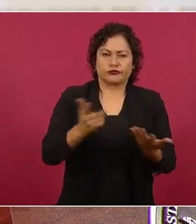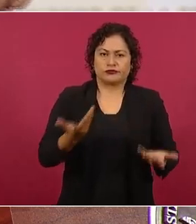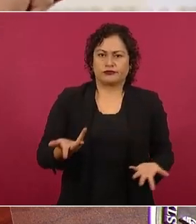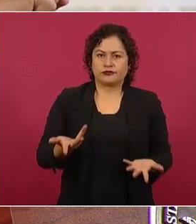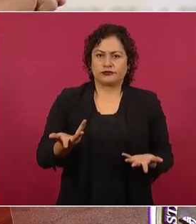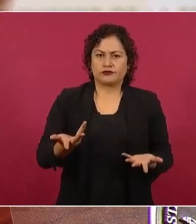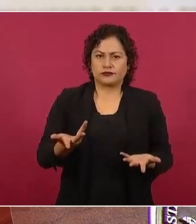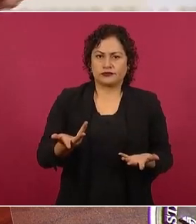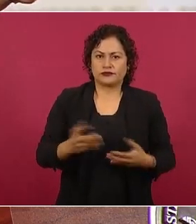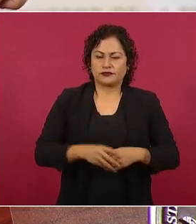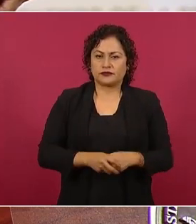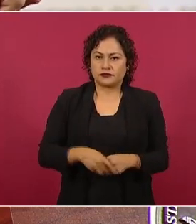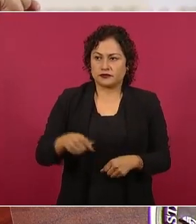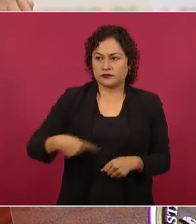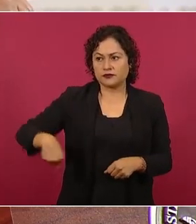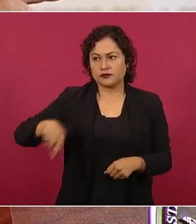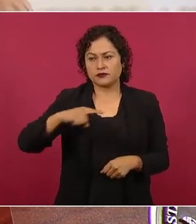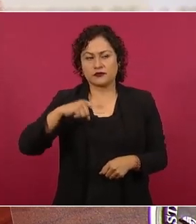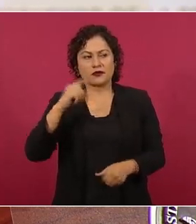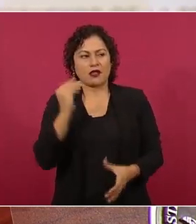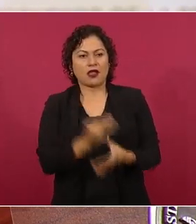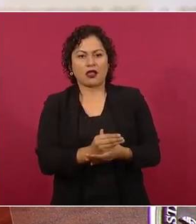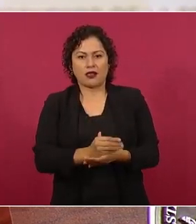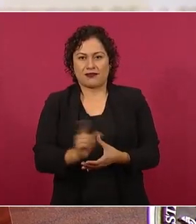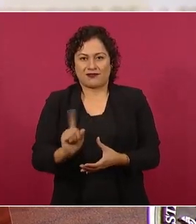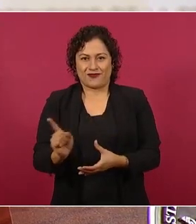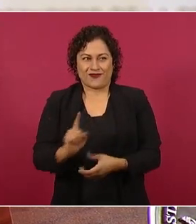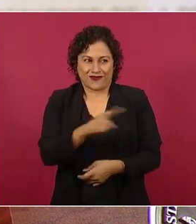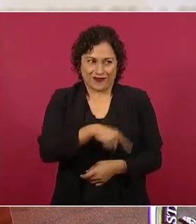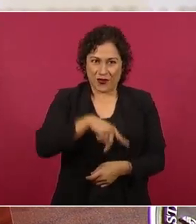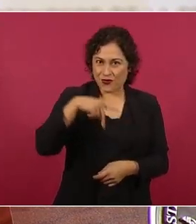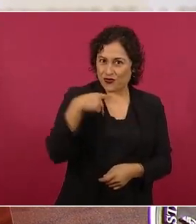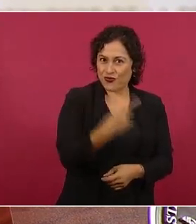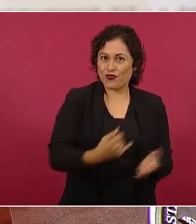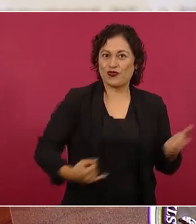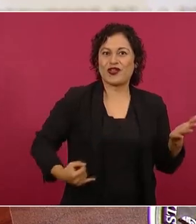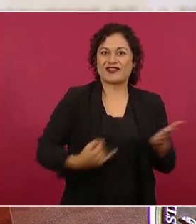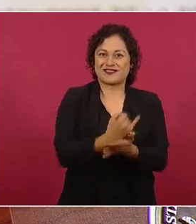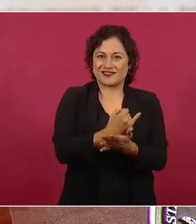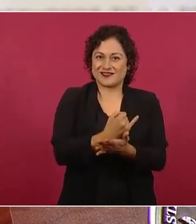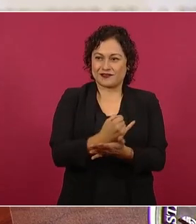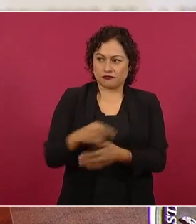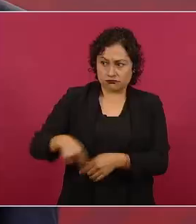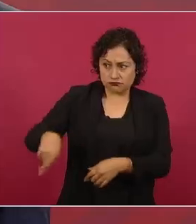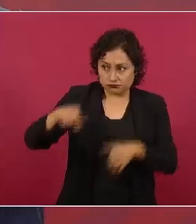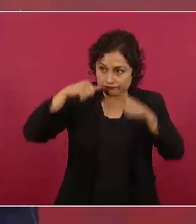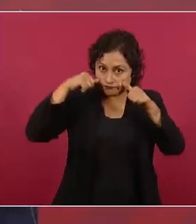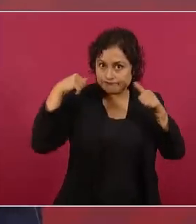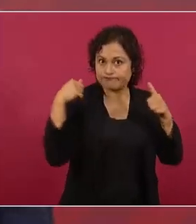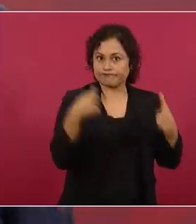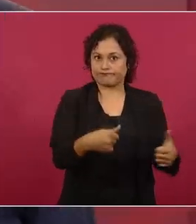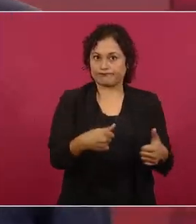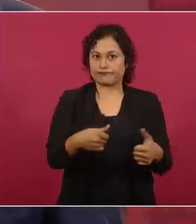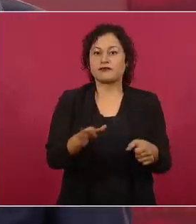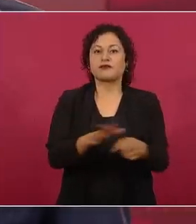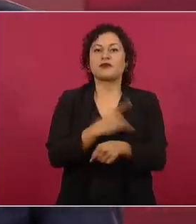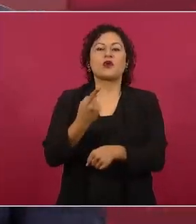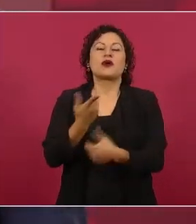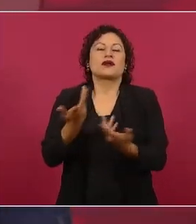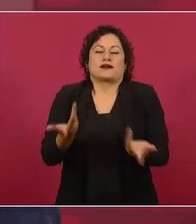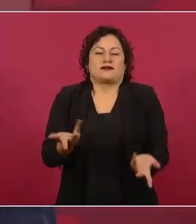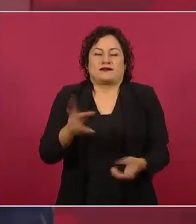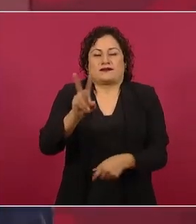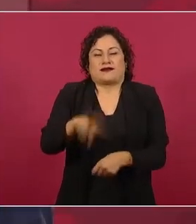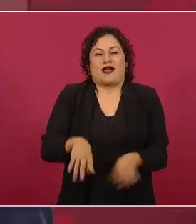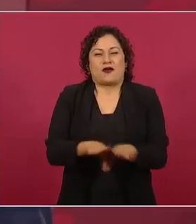ya, como aquí se dijo, nada de que se ponen de acuerdo los partidos